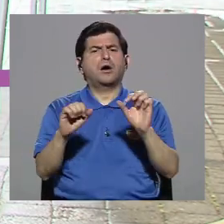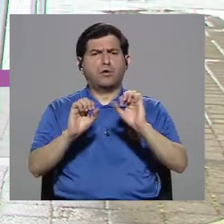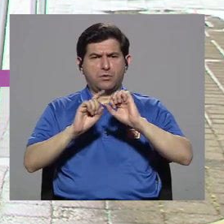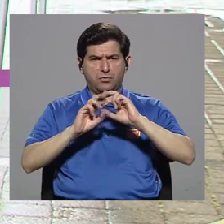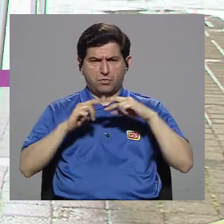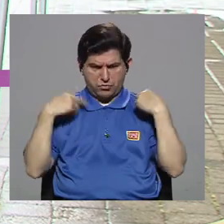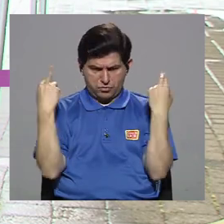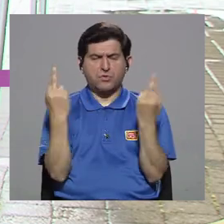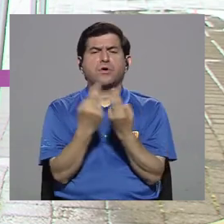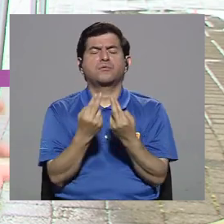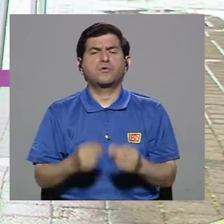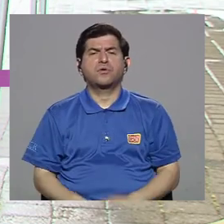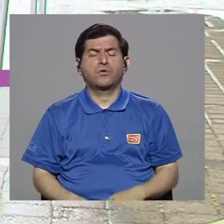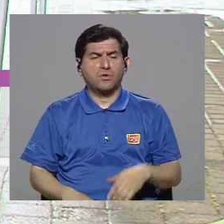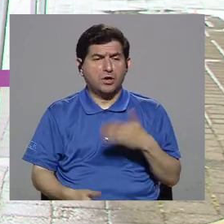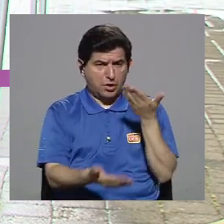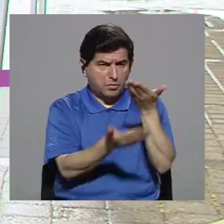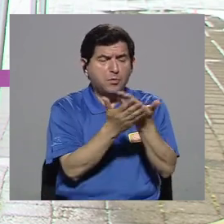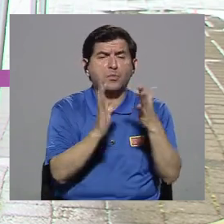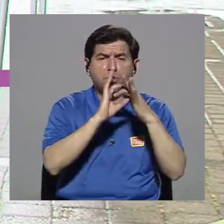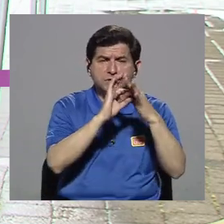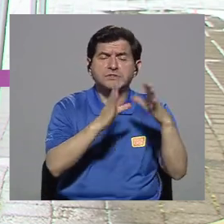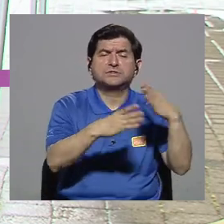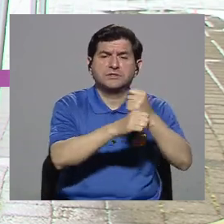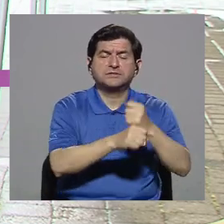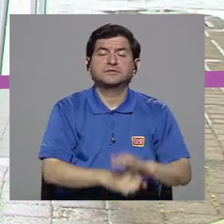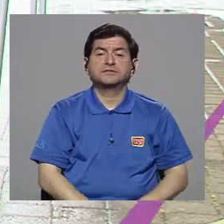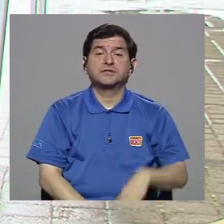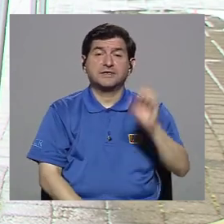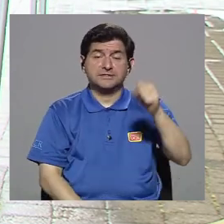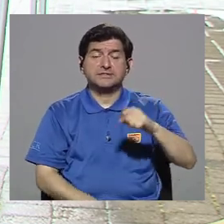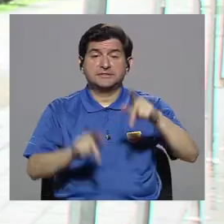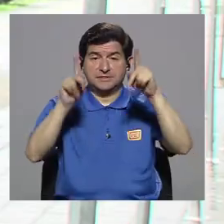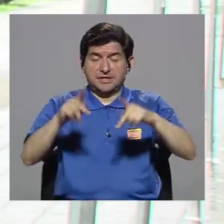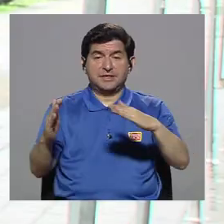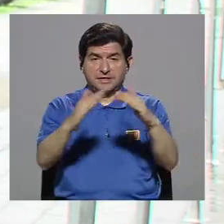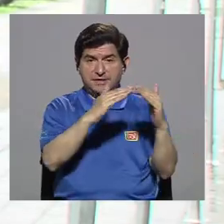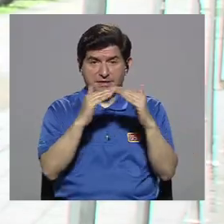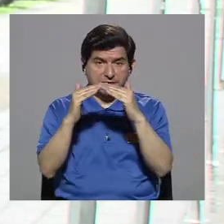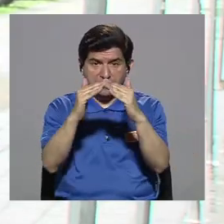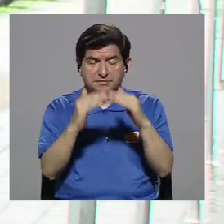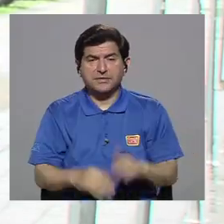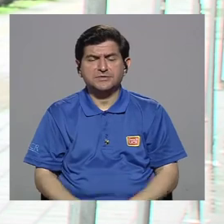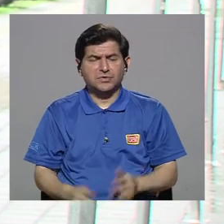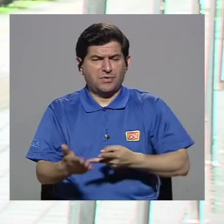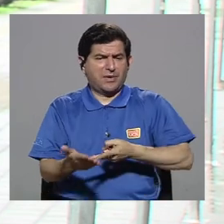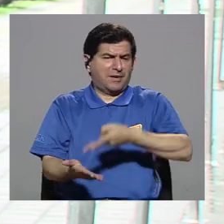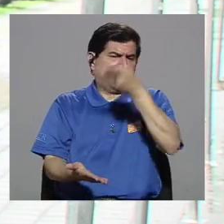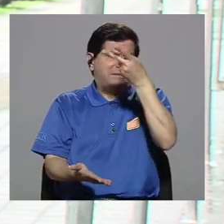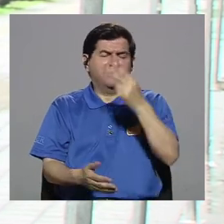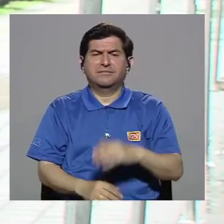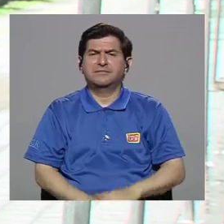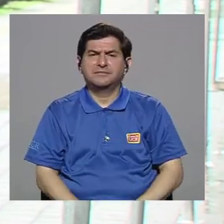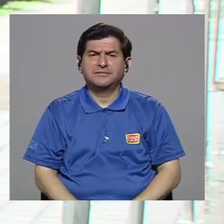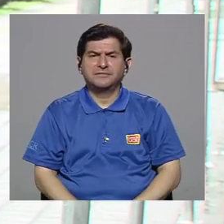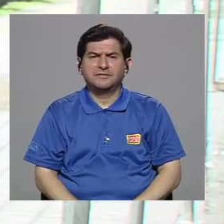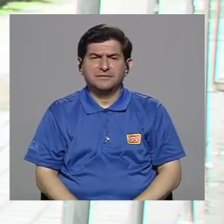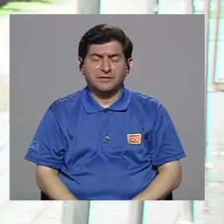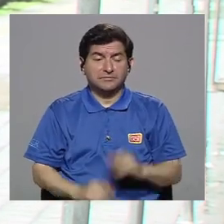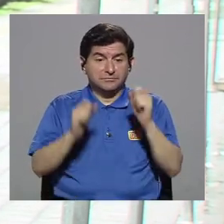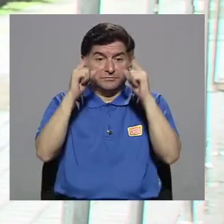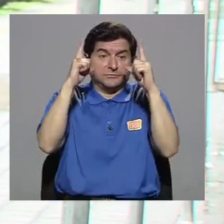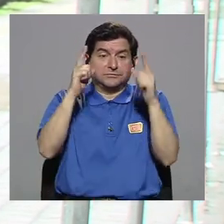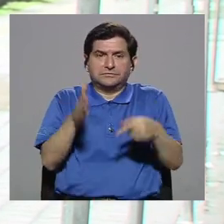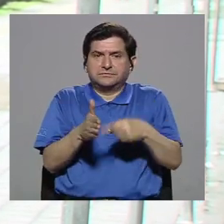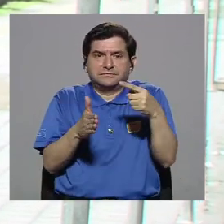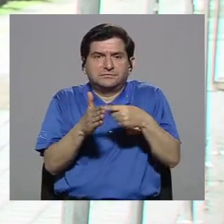de acciones, se juntaban y hasta creaban juntos una propuesta. Sí, con las personas de la comunidad era muy rico